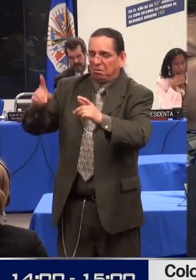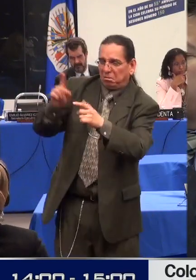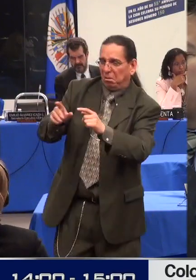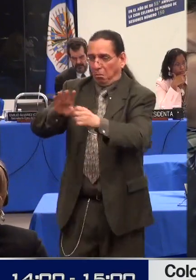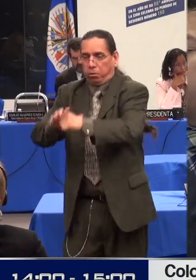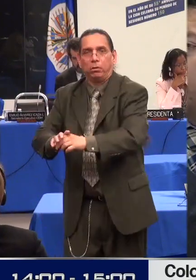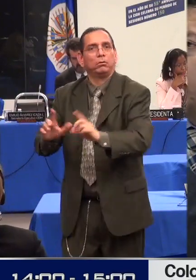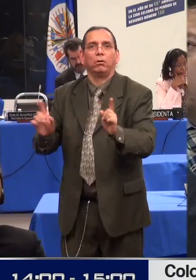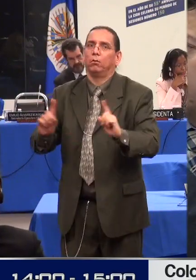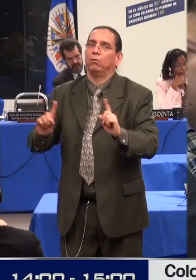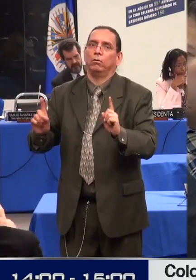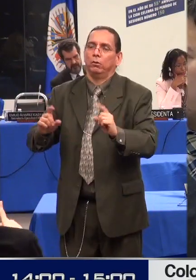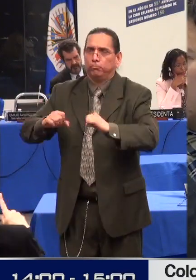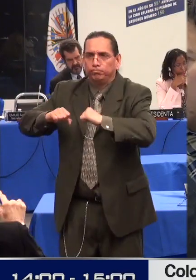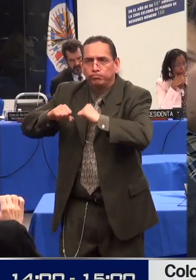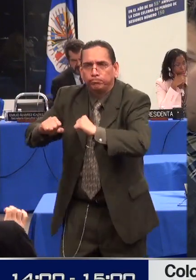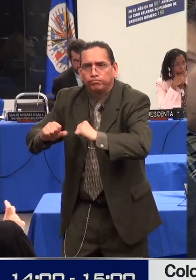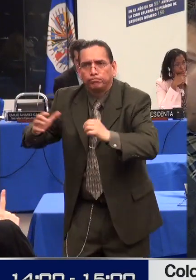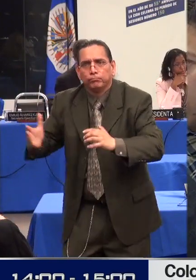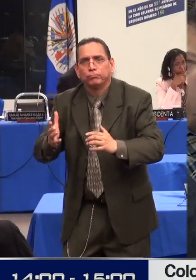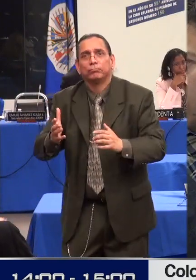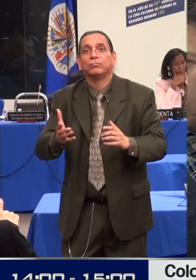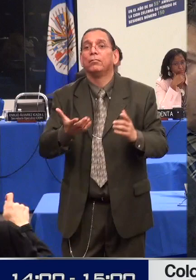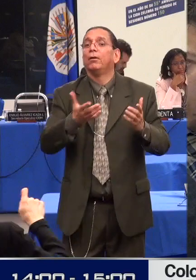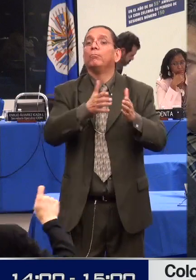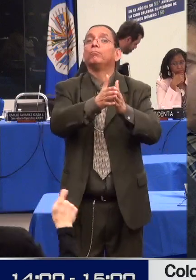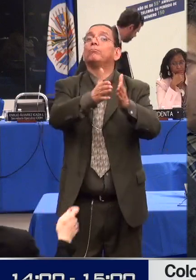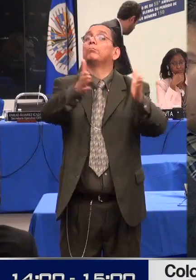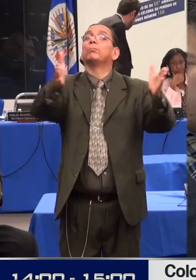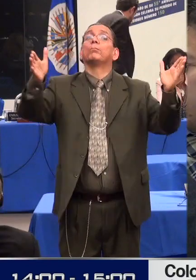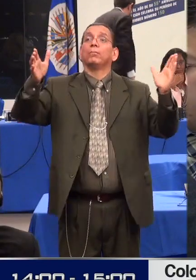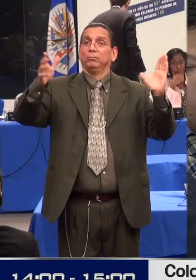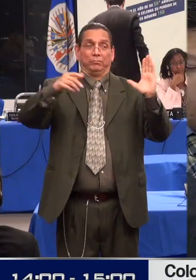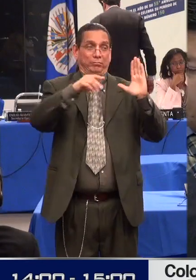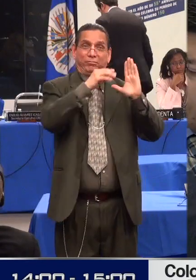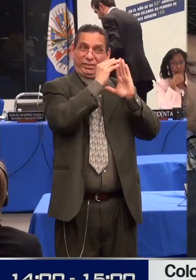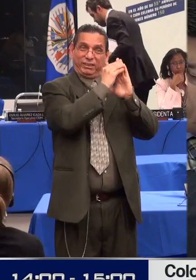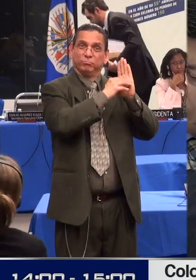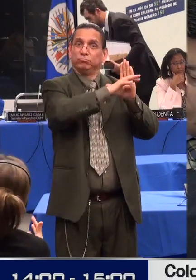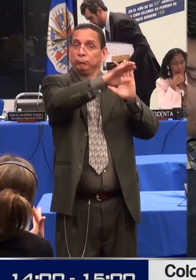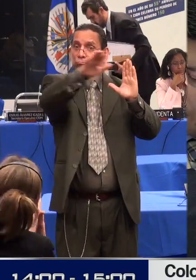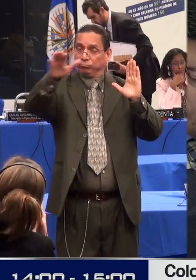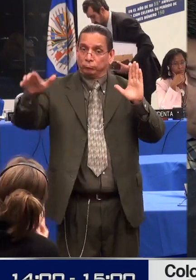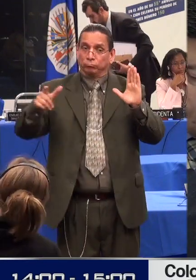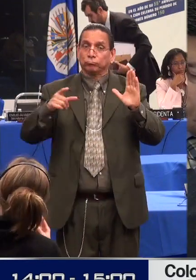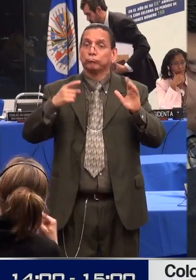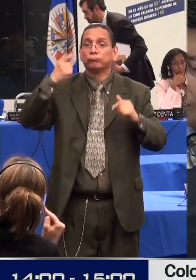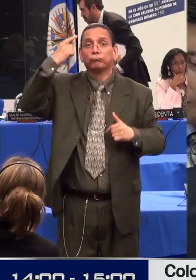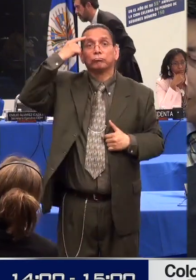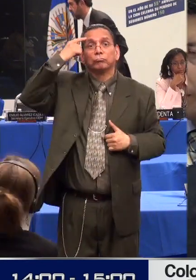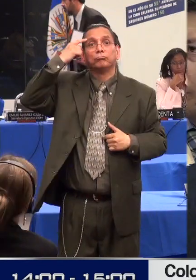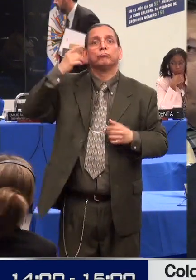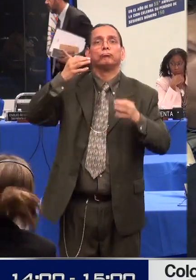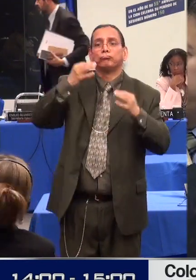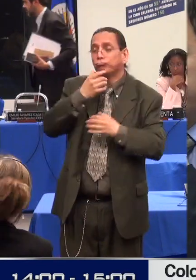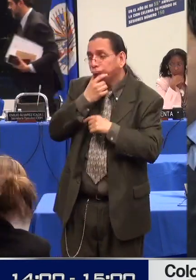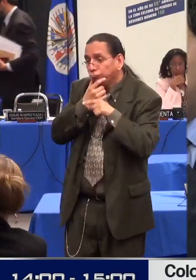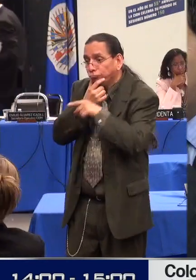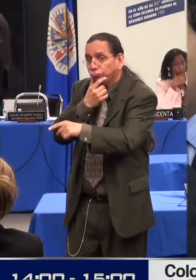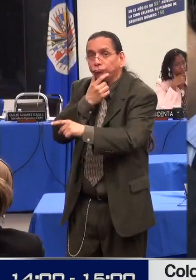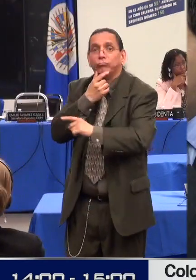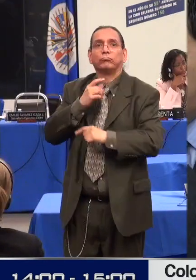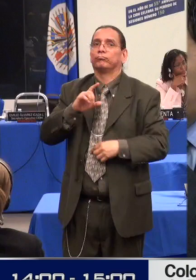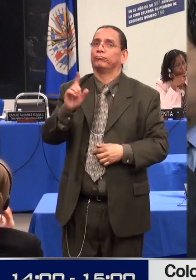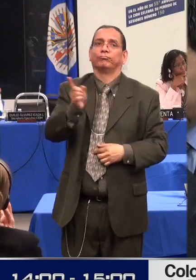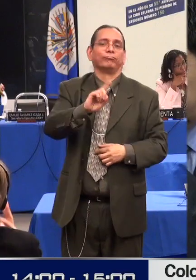participación en la vida política y pública, desarrollo de capacidades y reconocimiento de la diversidad, acciones específicas para